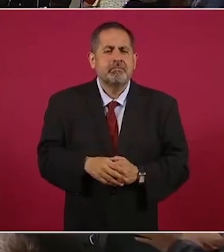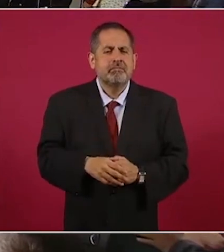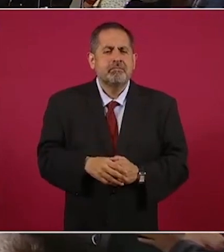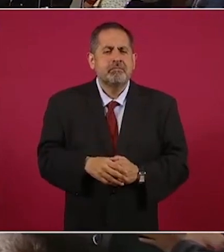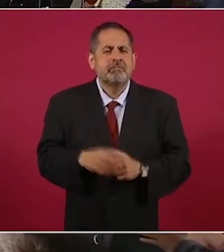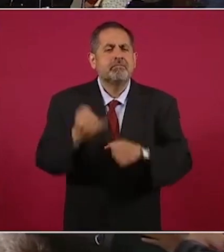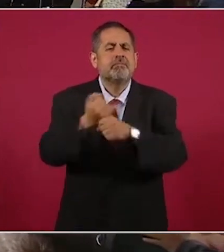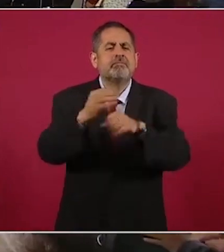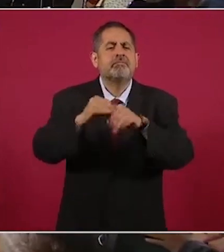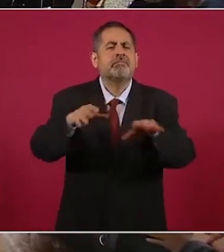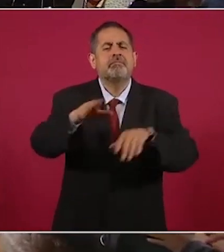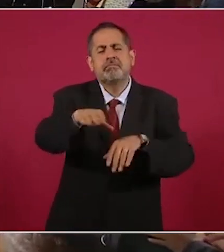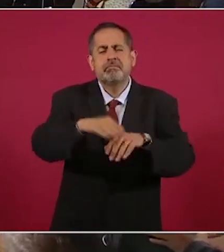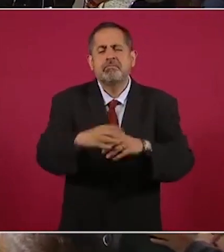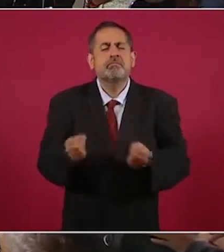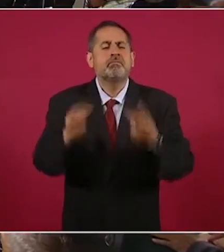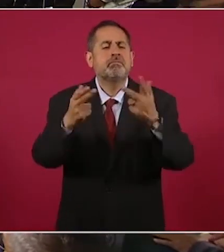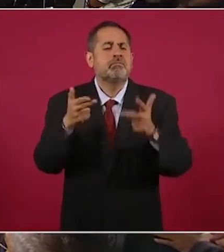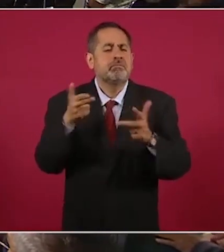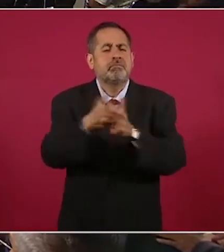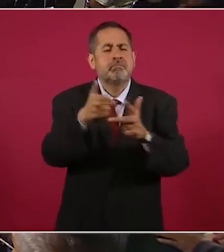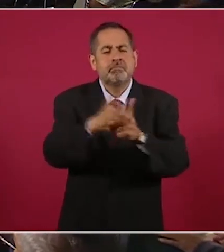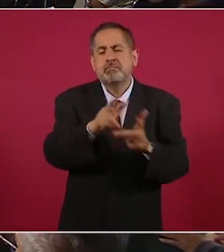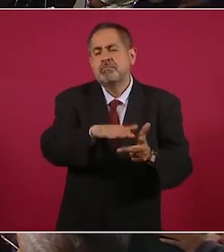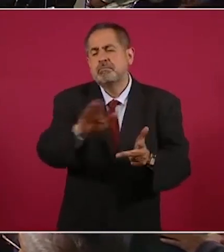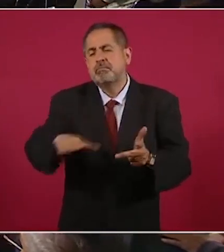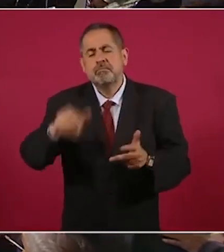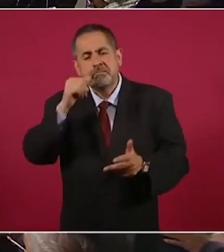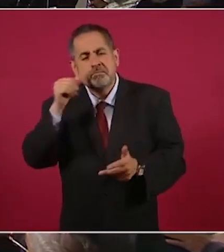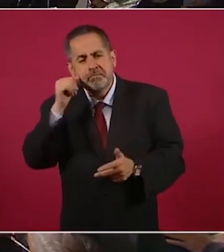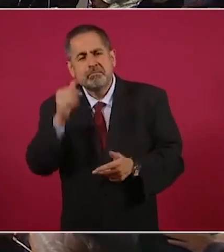El informe de homicidios de ayer.